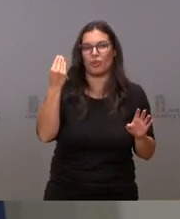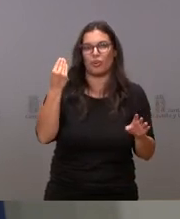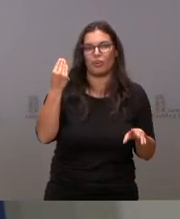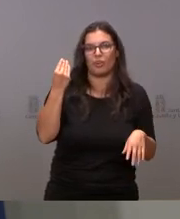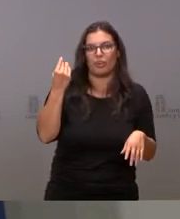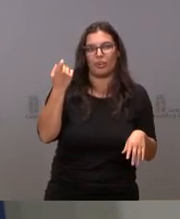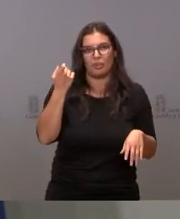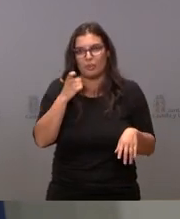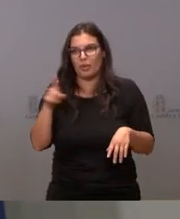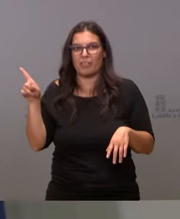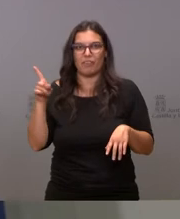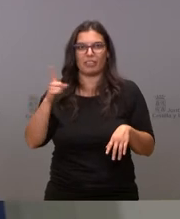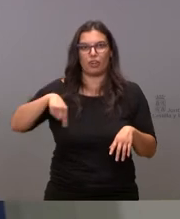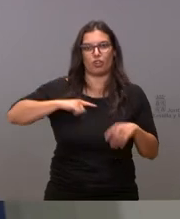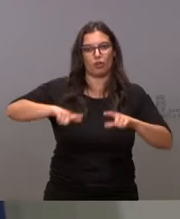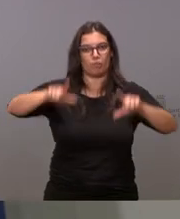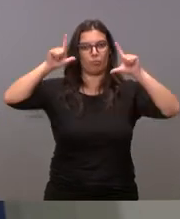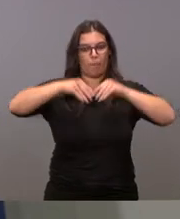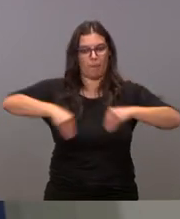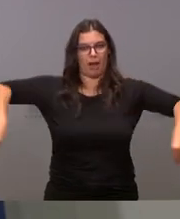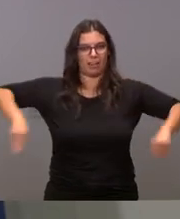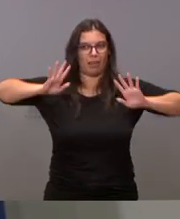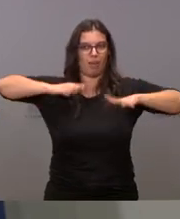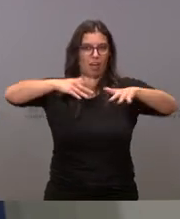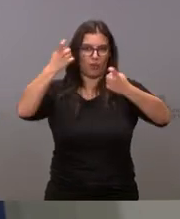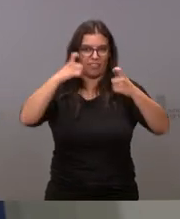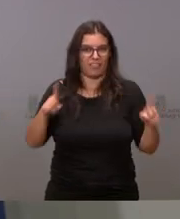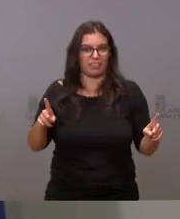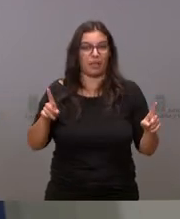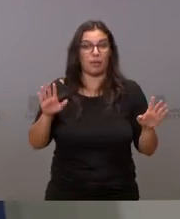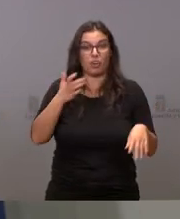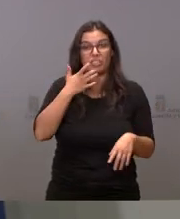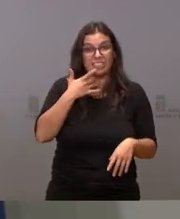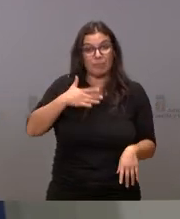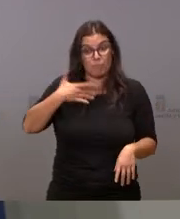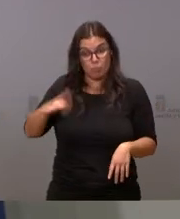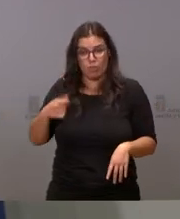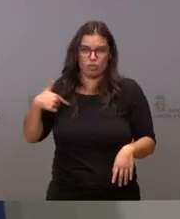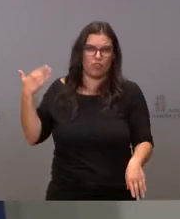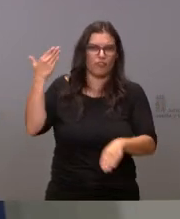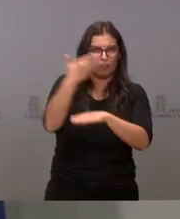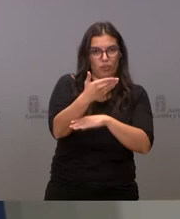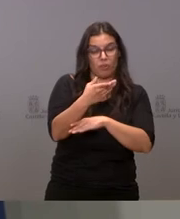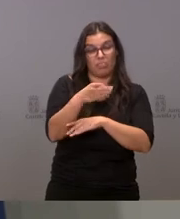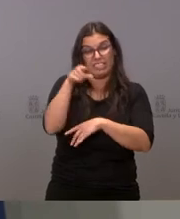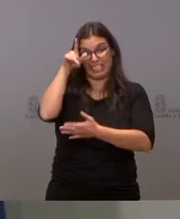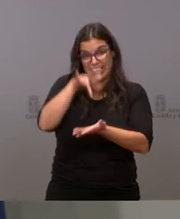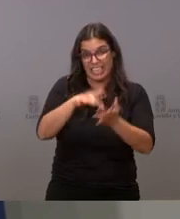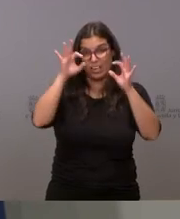que encabecemos esa manifestación pero yo si fuera posible me acudiré ese día tengo una agenda